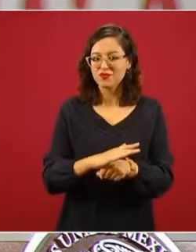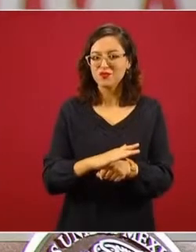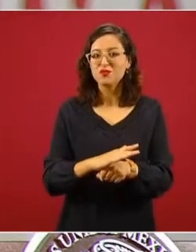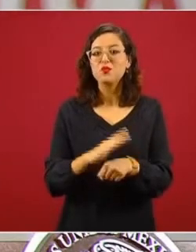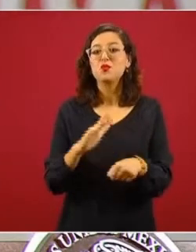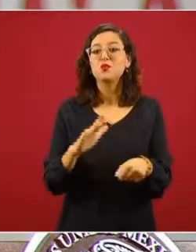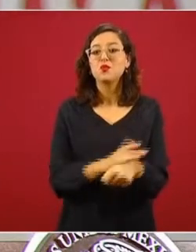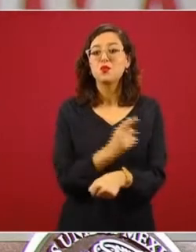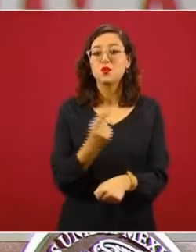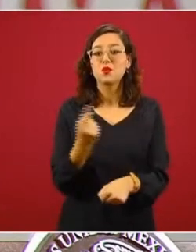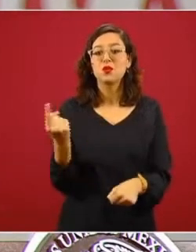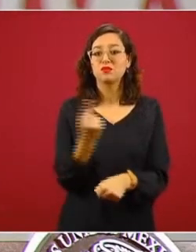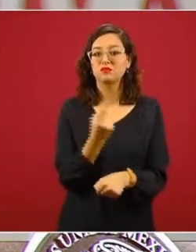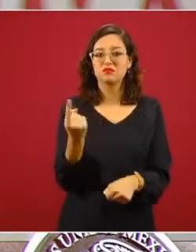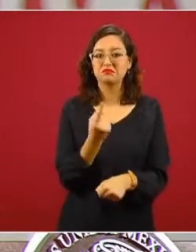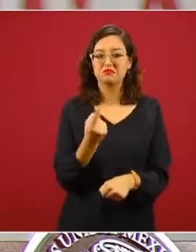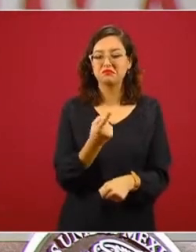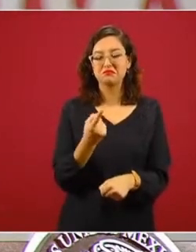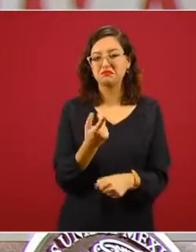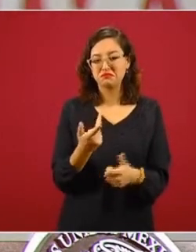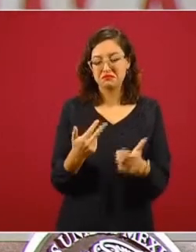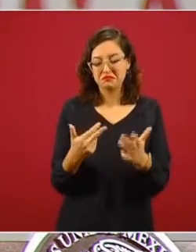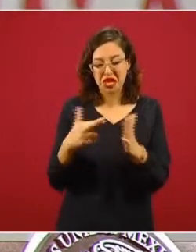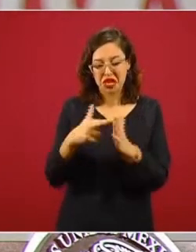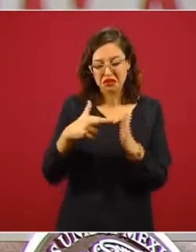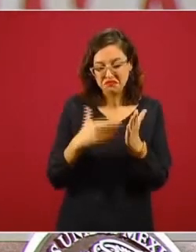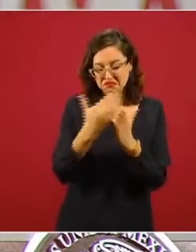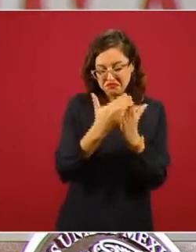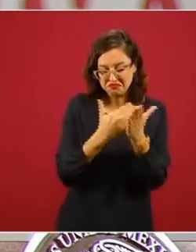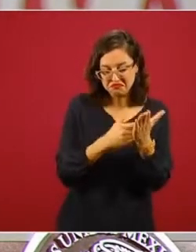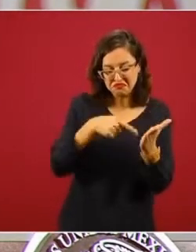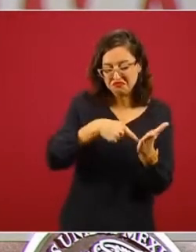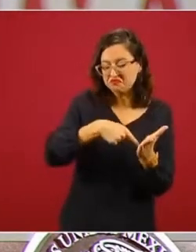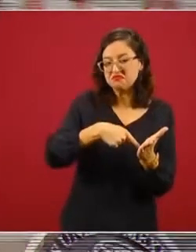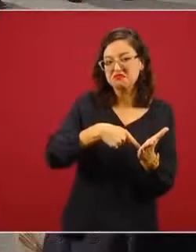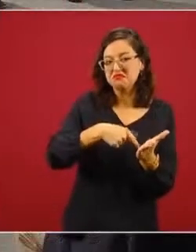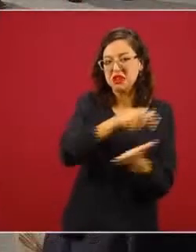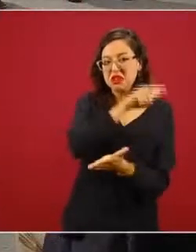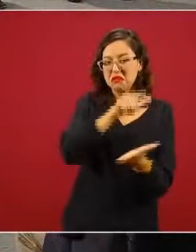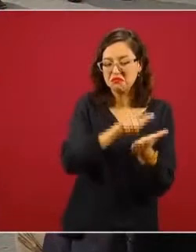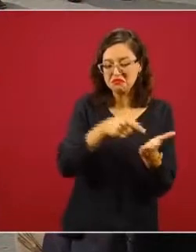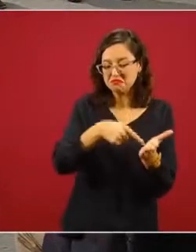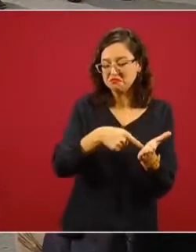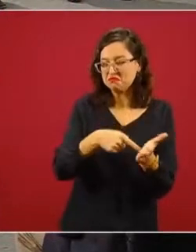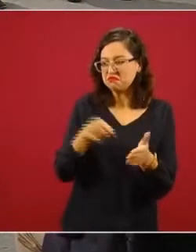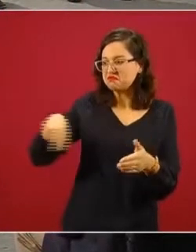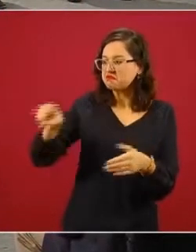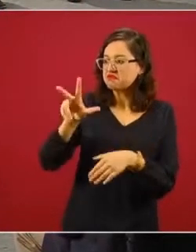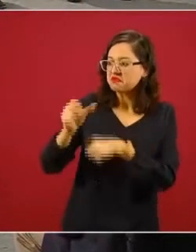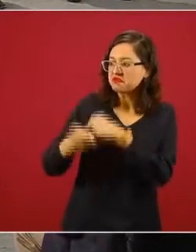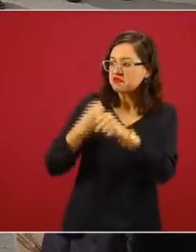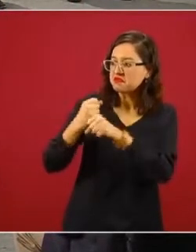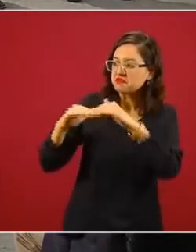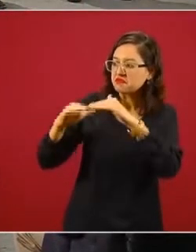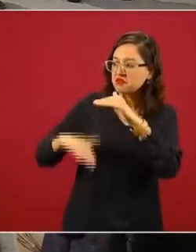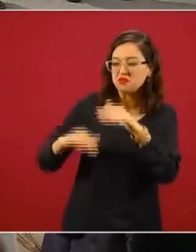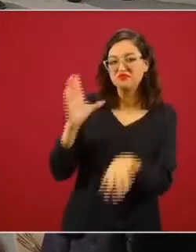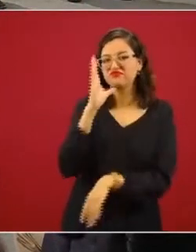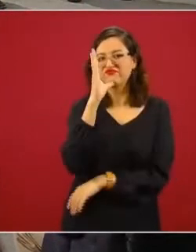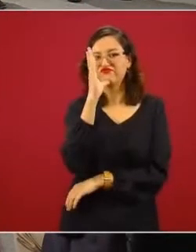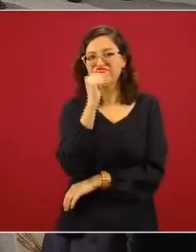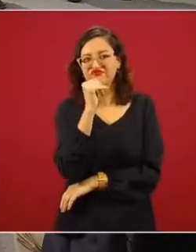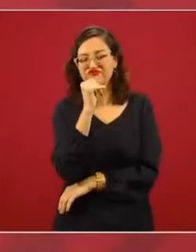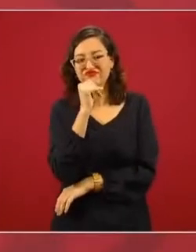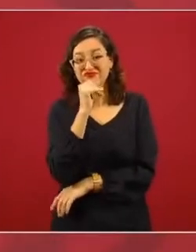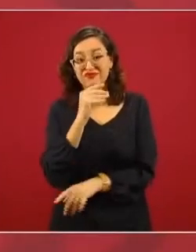no se les permitía. Se hizo una reforma legal y ahora van a poder